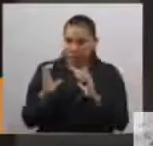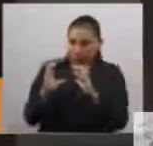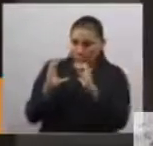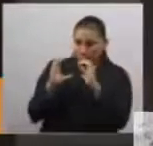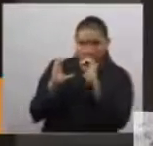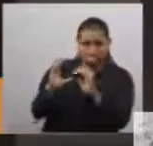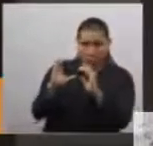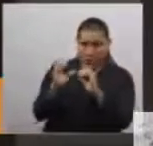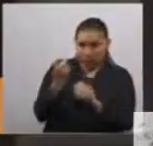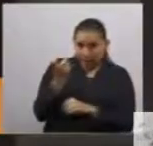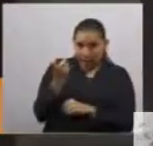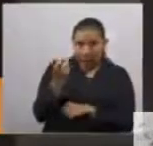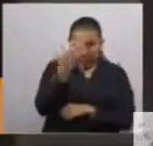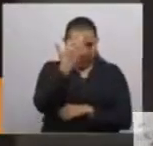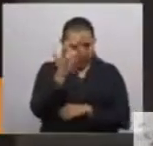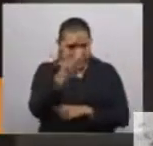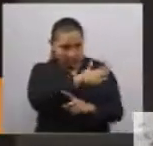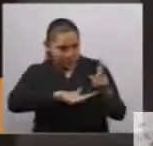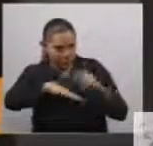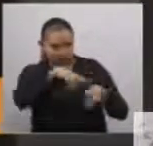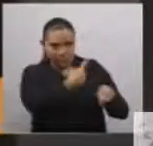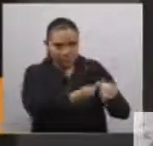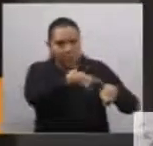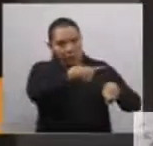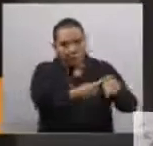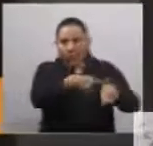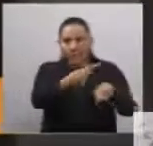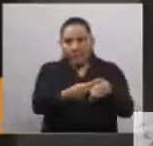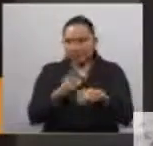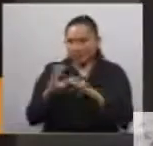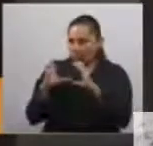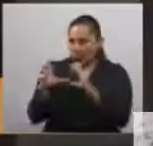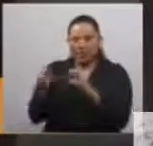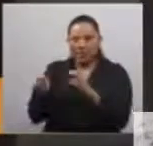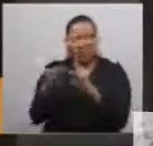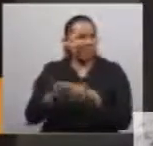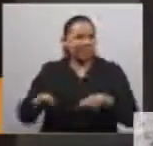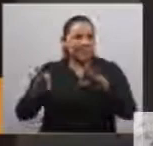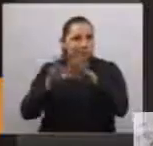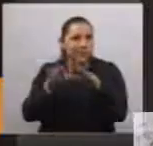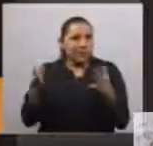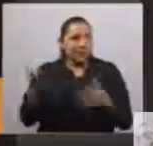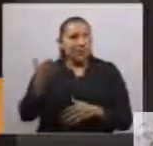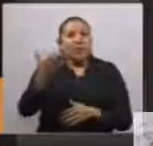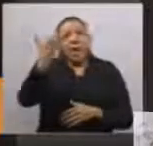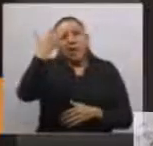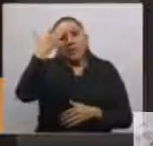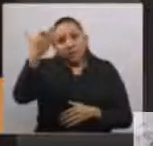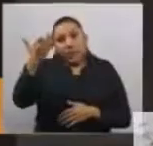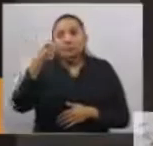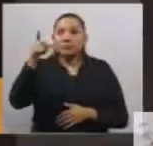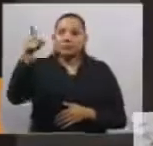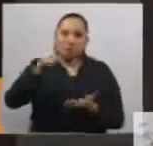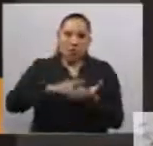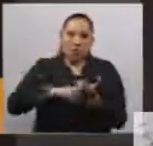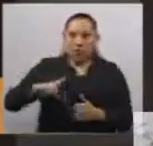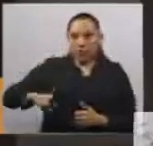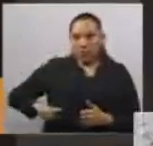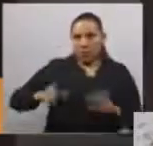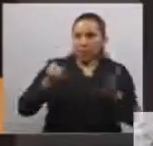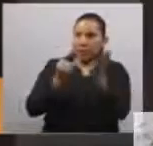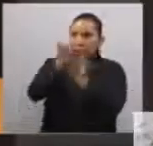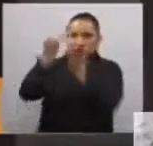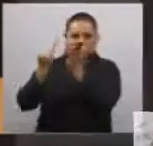para hacer frente a la contingencia? Pues el confinamiento y otras medidas tomadas por las autoridades se han